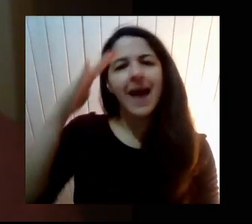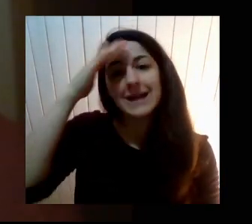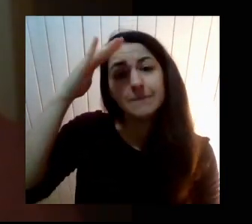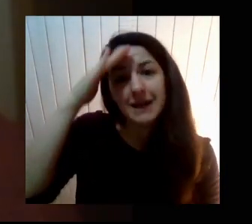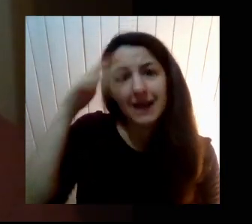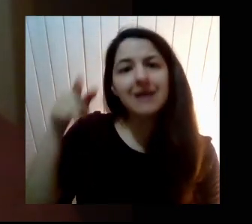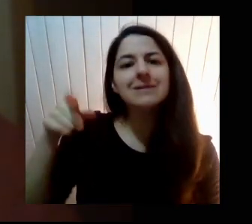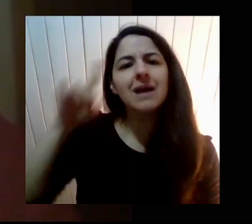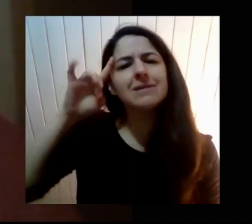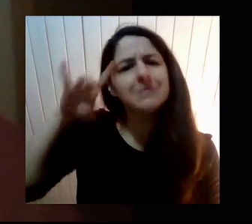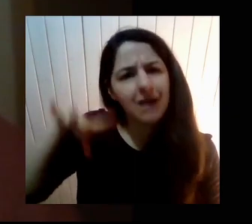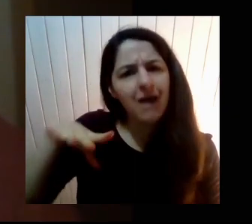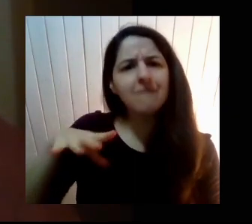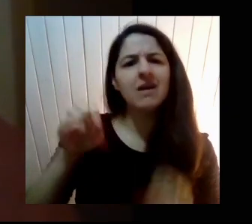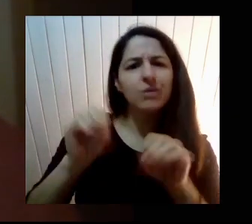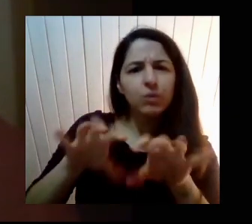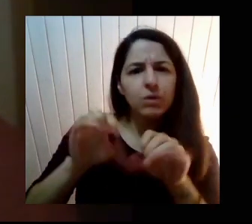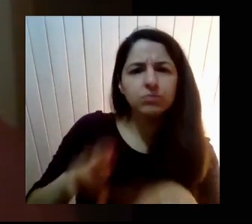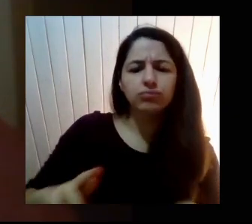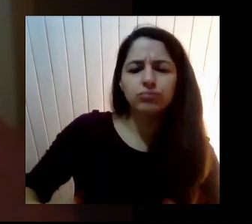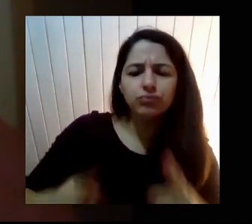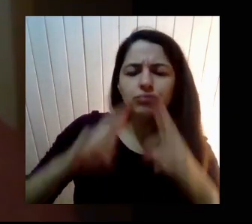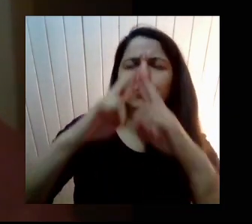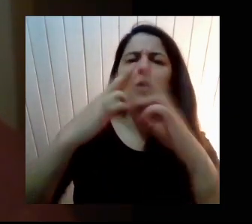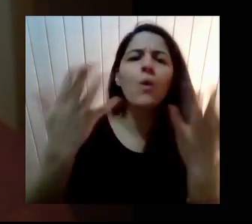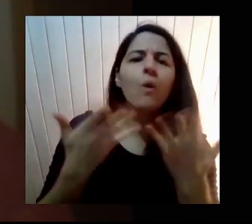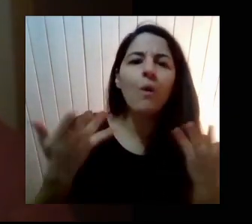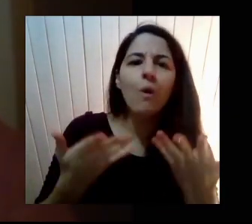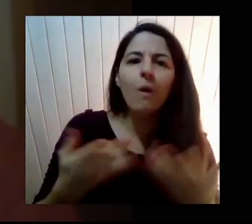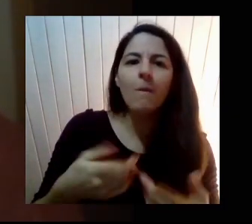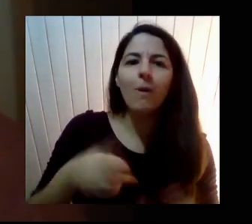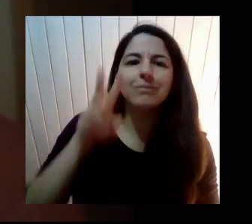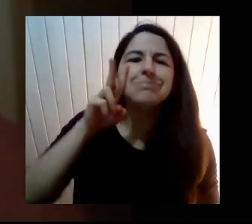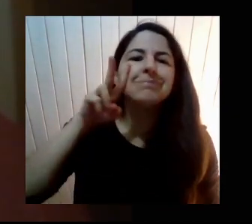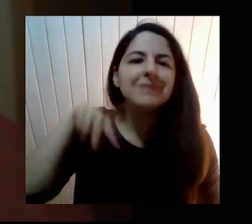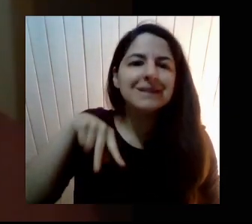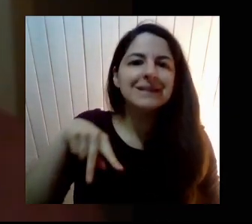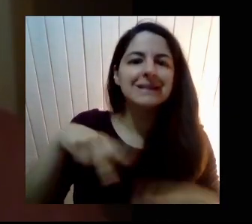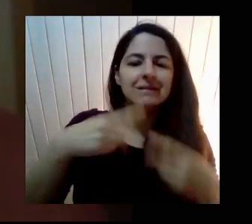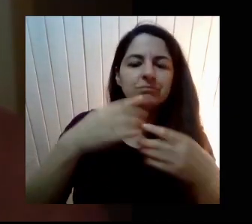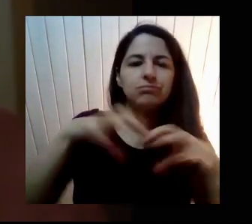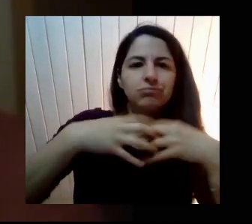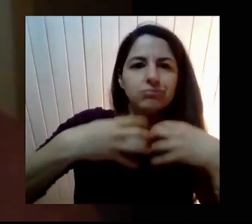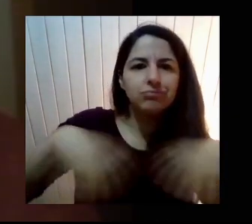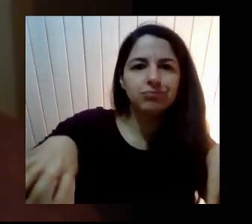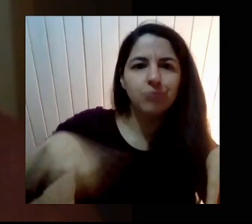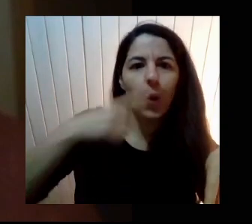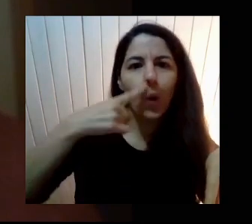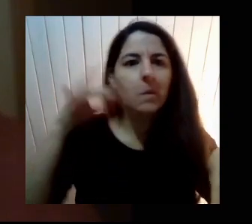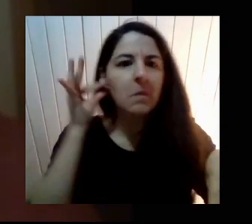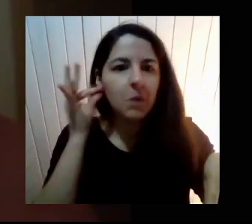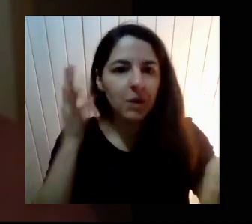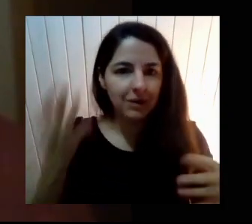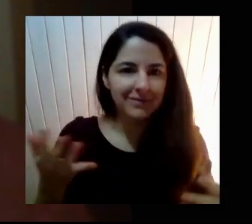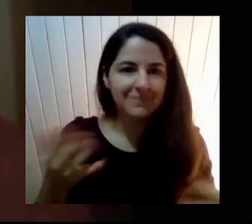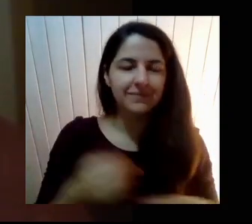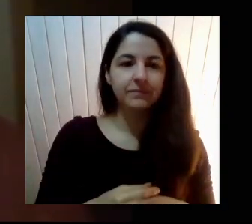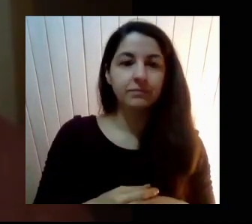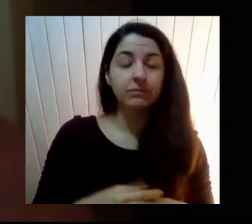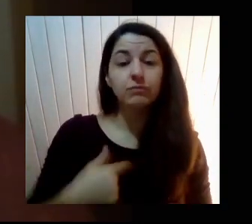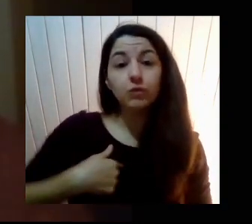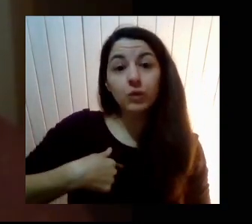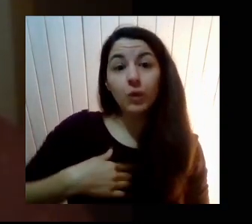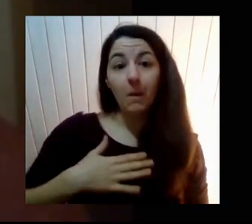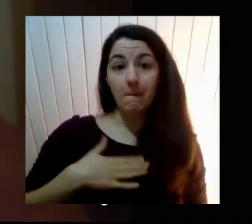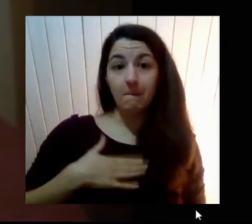educación no sexista Para y por, digamos, estos tiempos también Creemos al menos Y voy a hablar también a título de